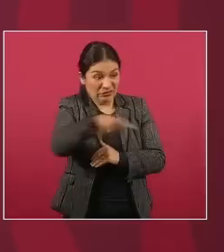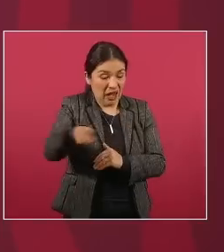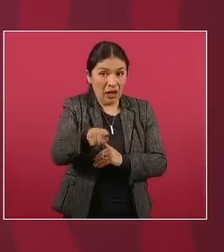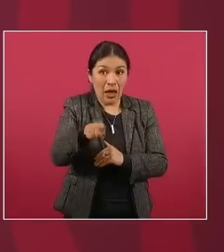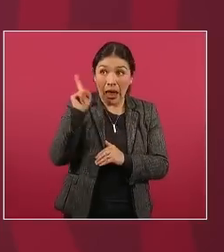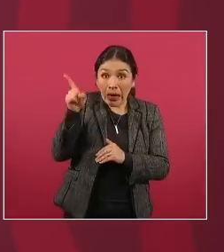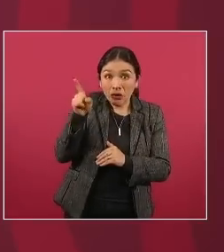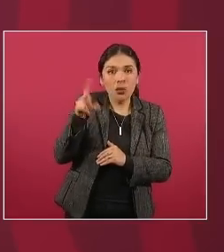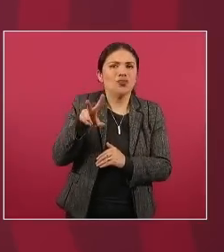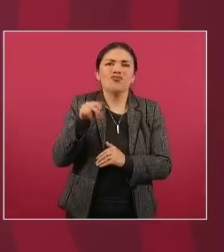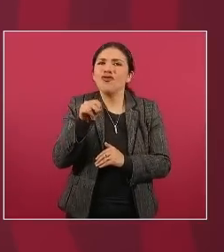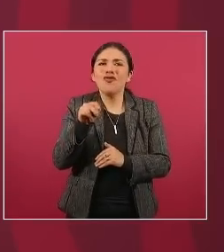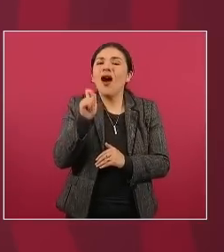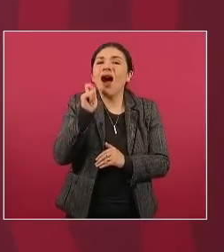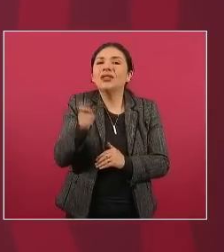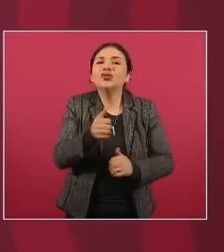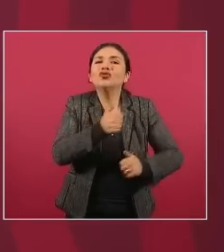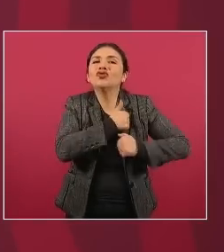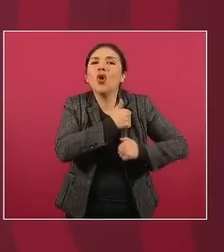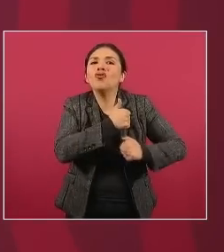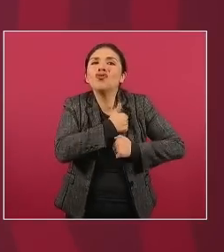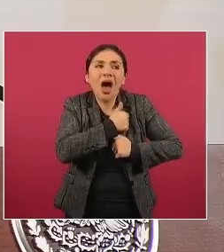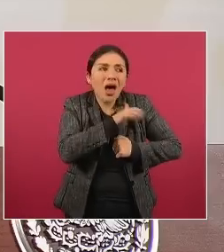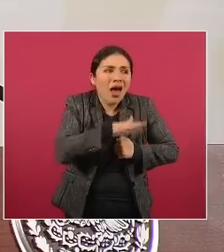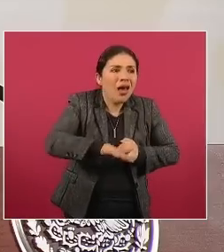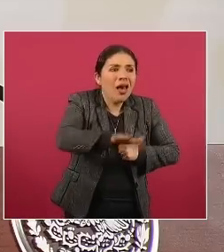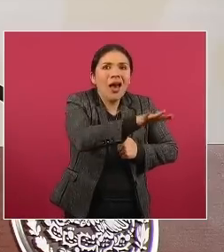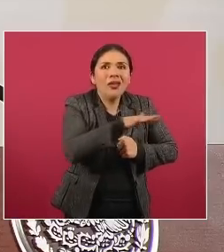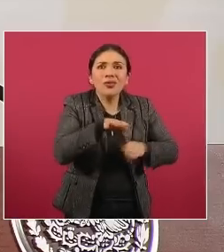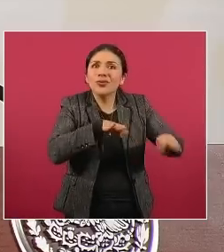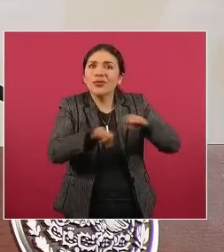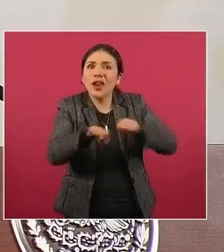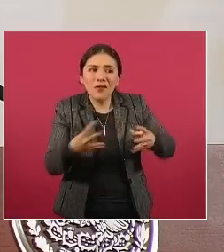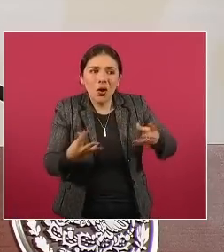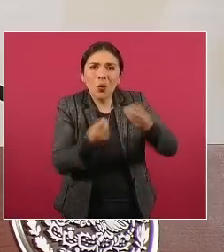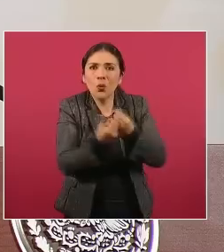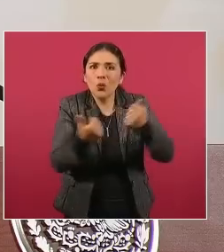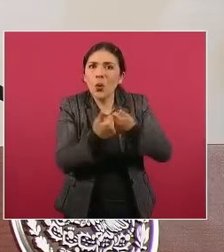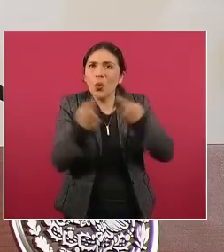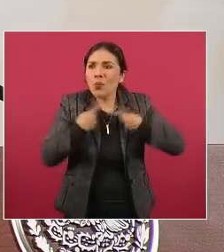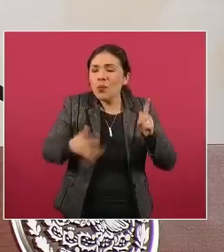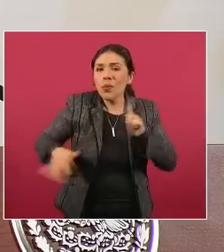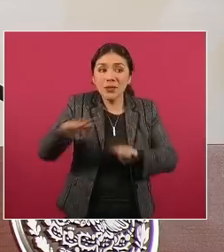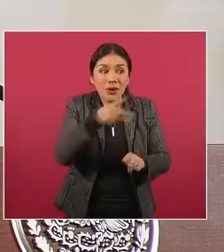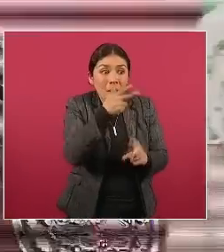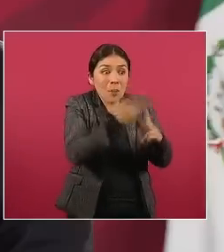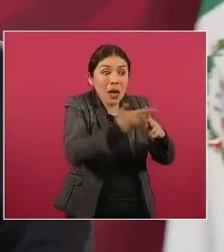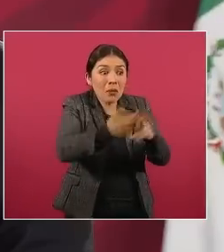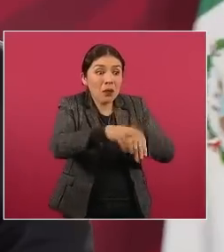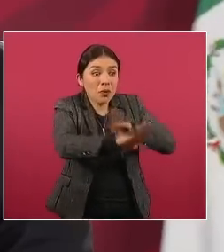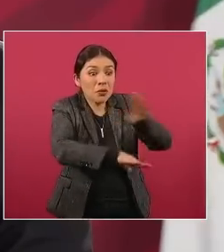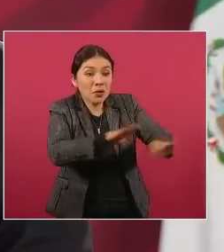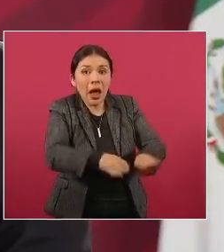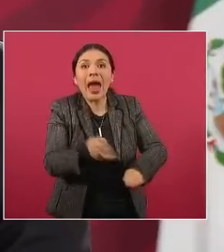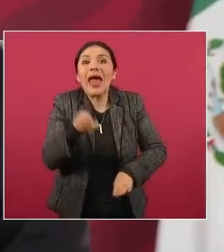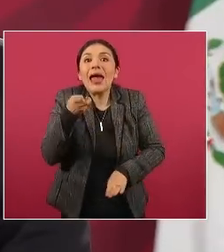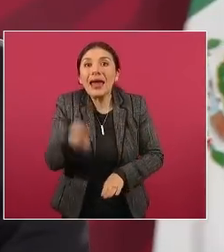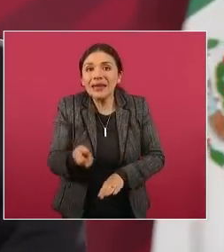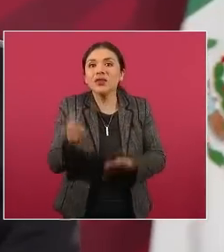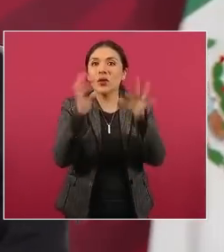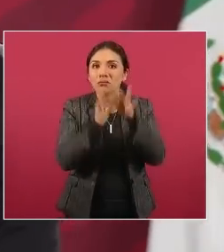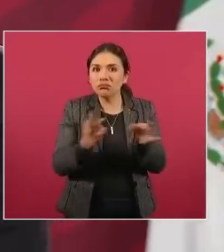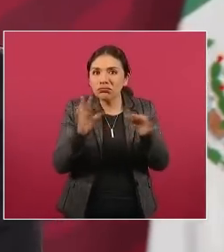son contra el individuo o la familia sino que atentan contra toda la